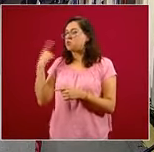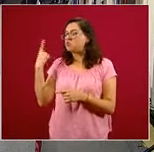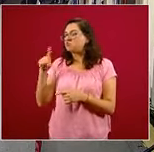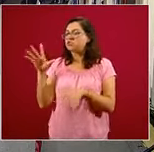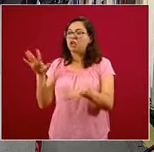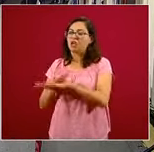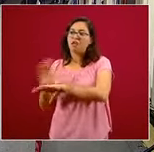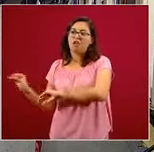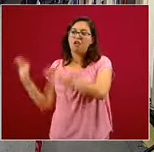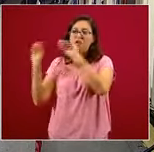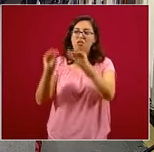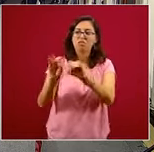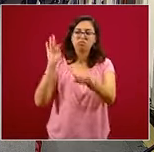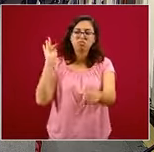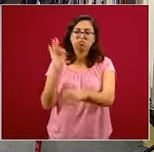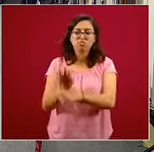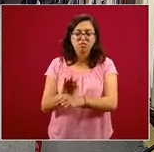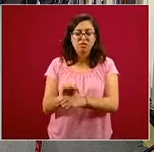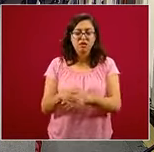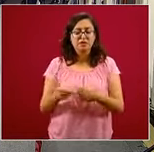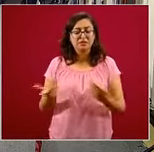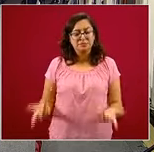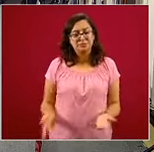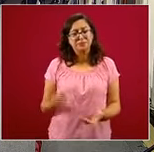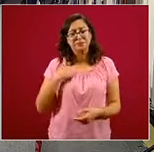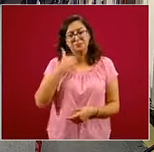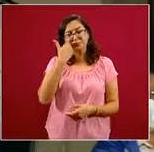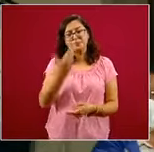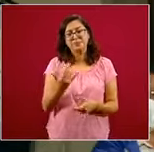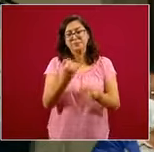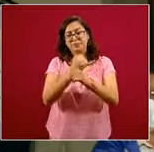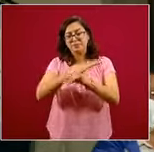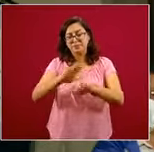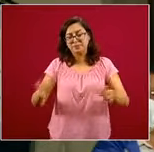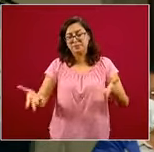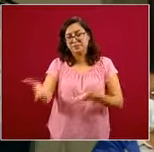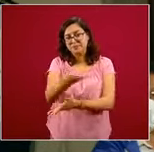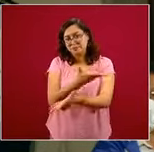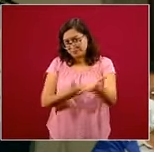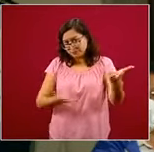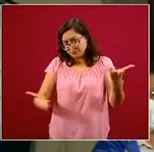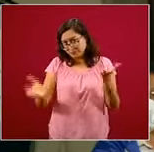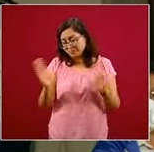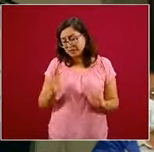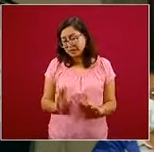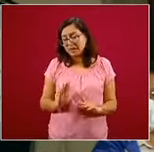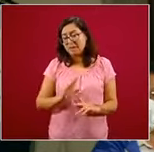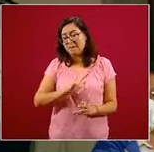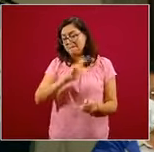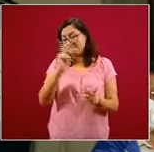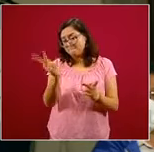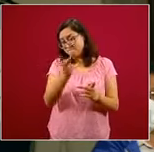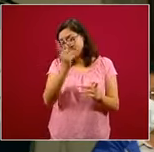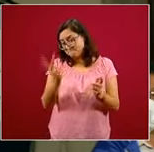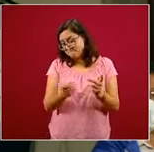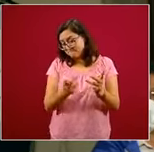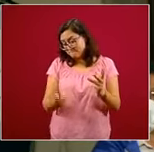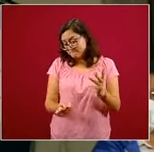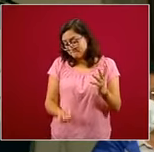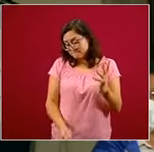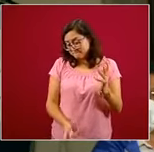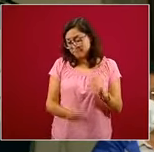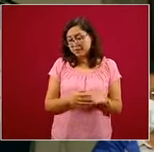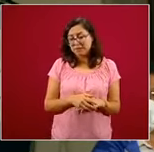delitos. Esto quería compartírselos y la pregunta o las preguntas son las siguientes.